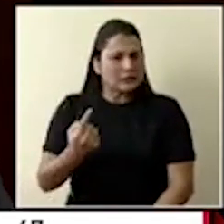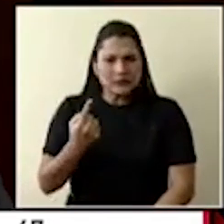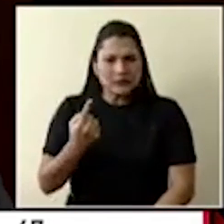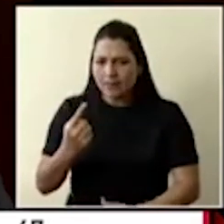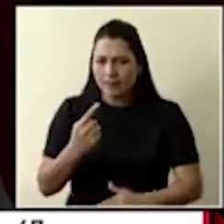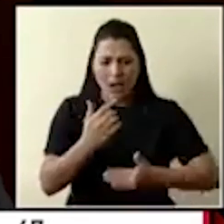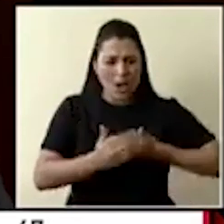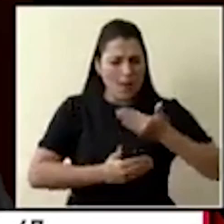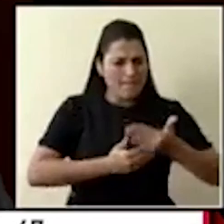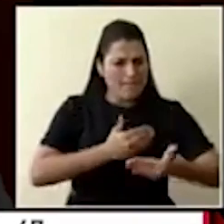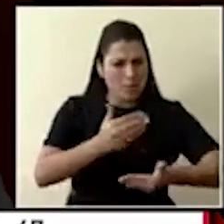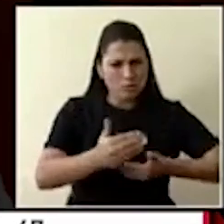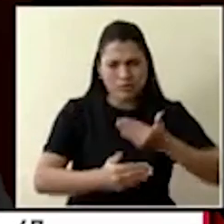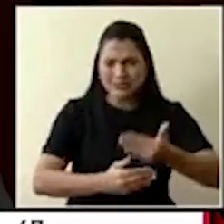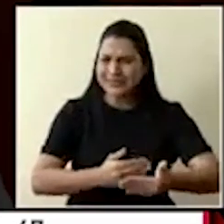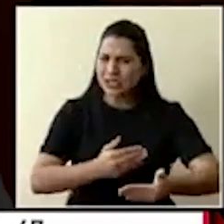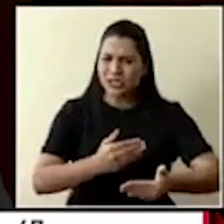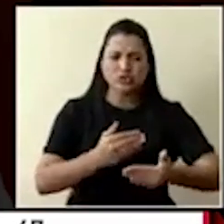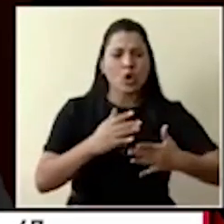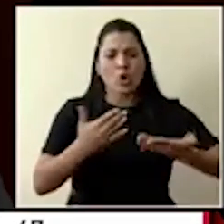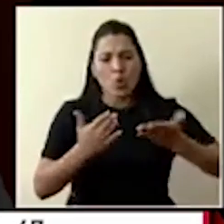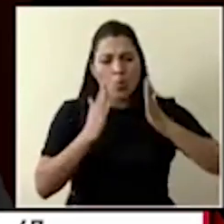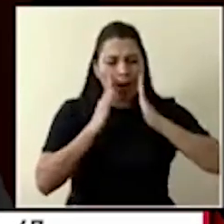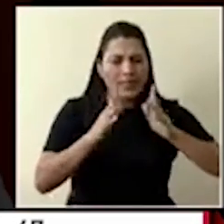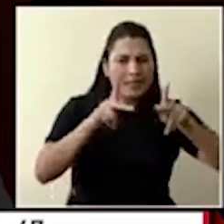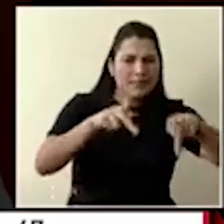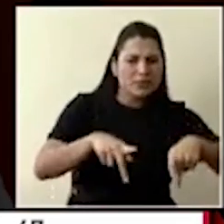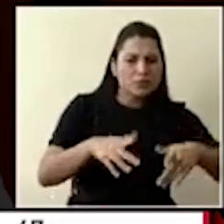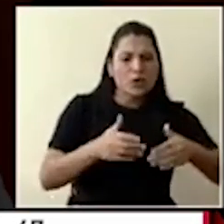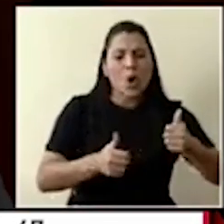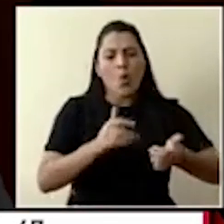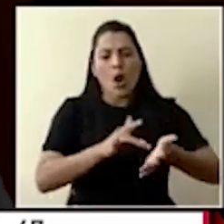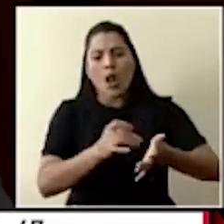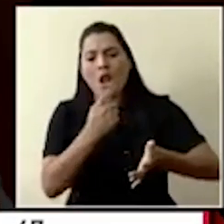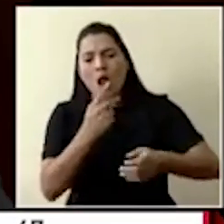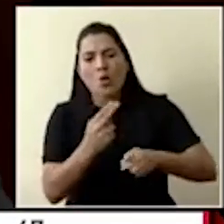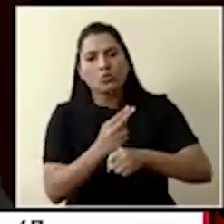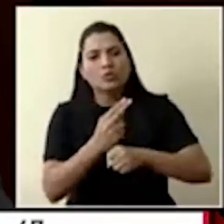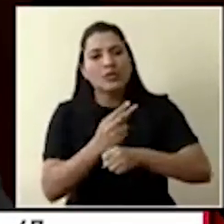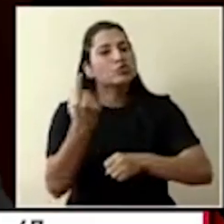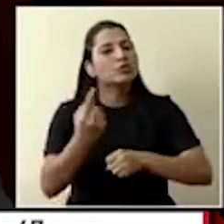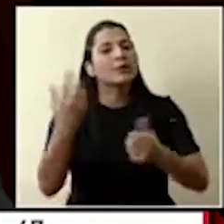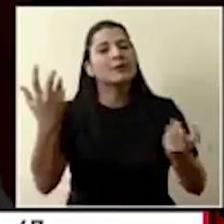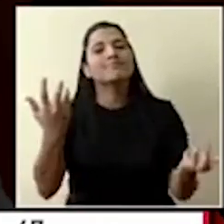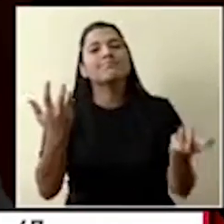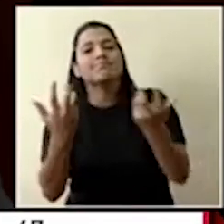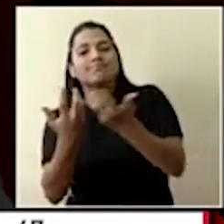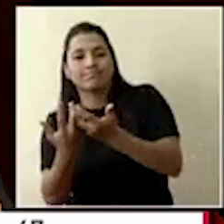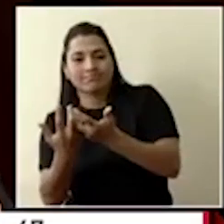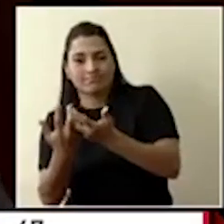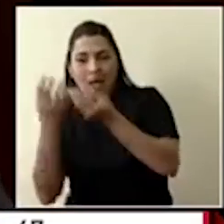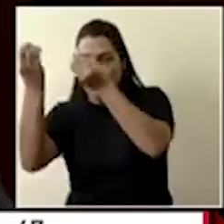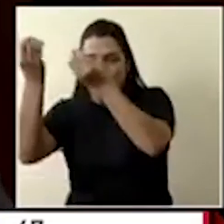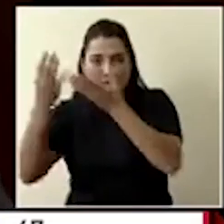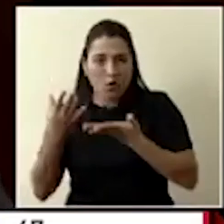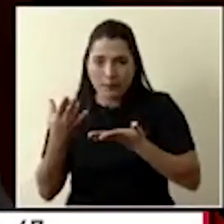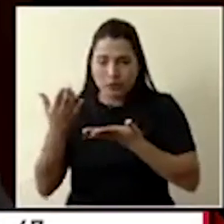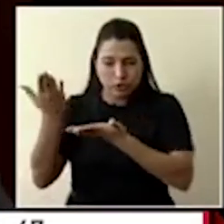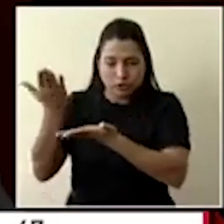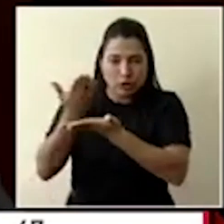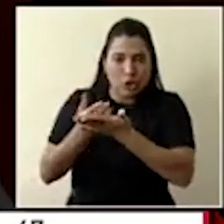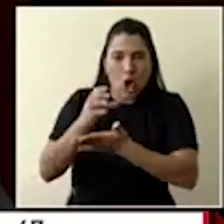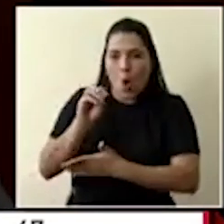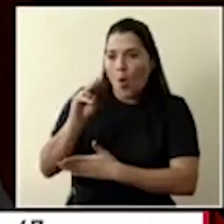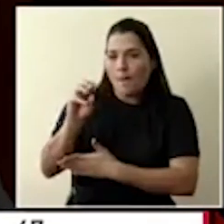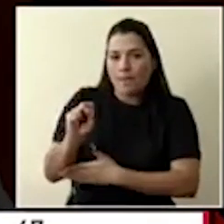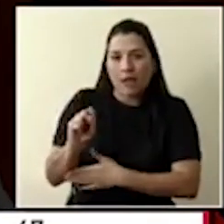de los protocolos de acuerdo a la última evidencia disponible y la experiencia, sobre todo, de los países que han tenido una cantidad de casos muchísimo